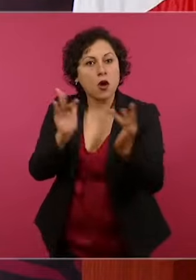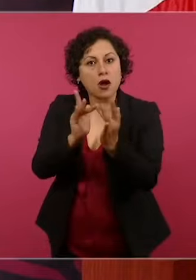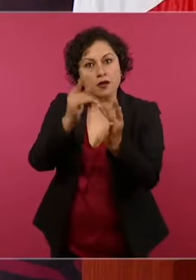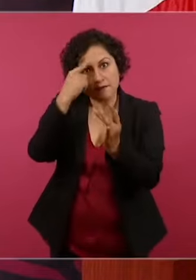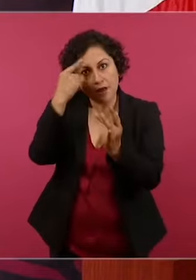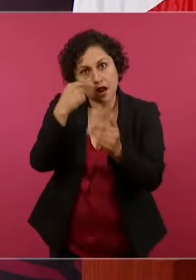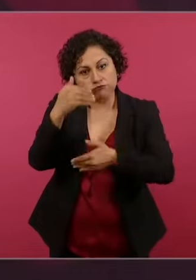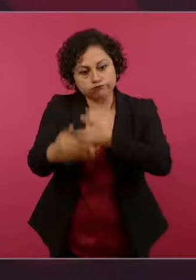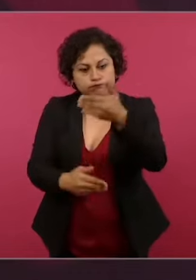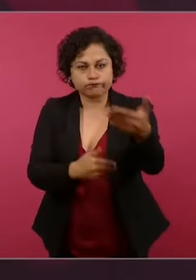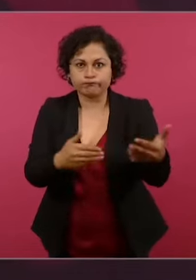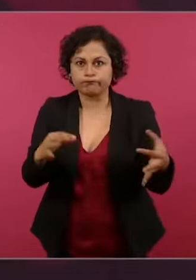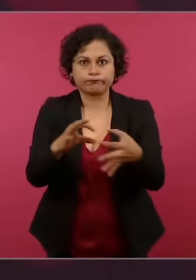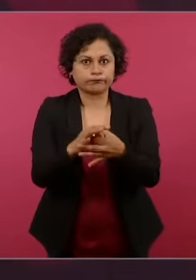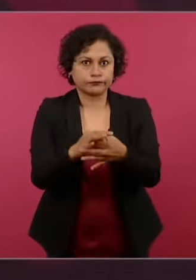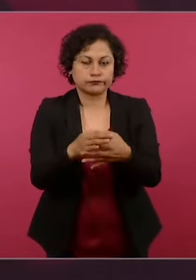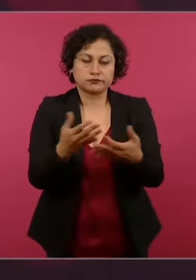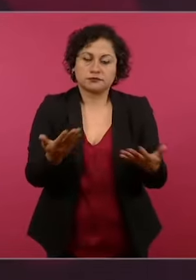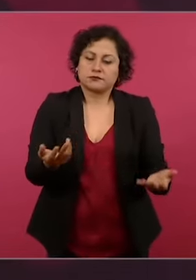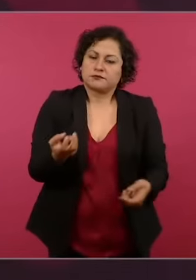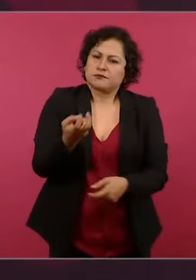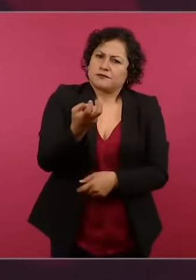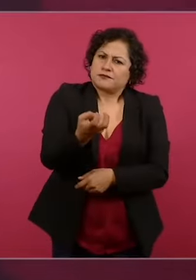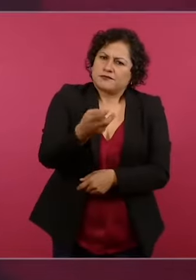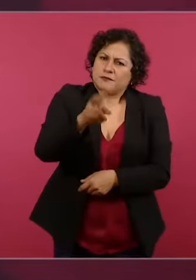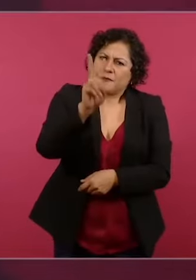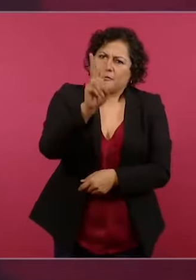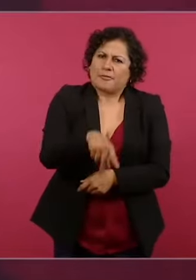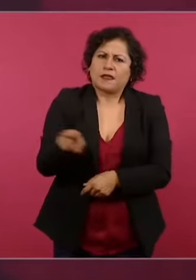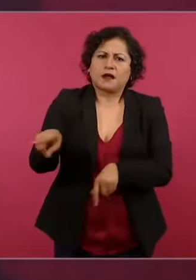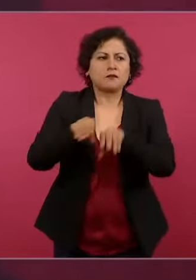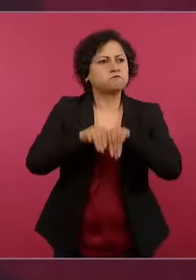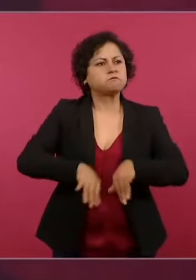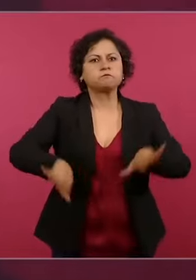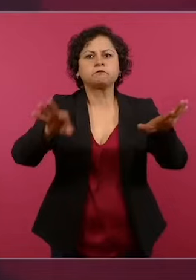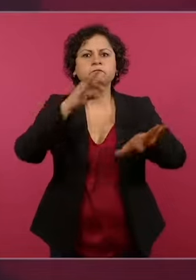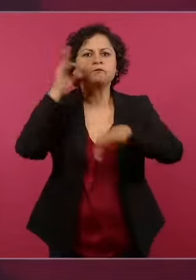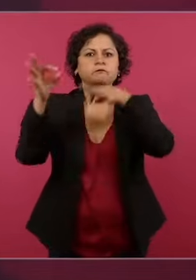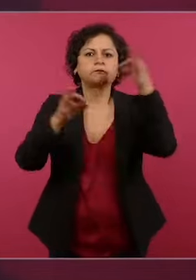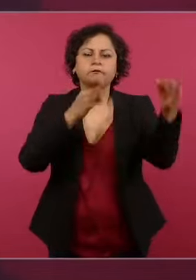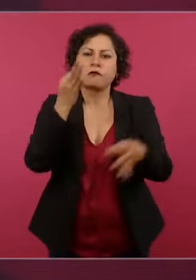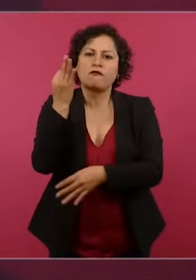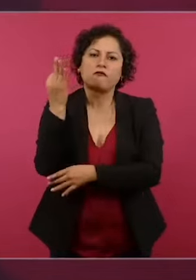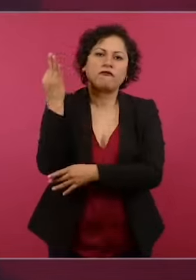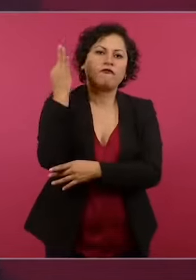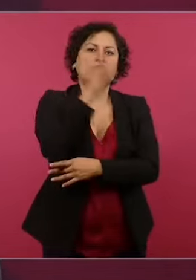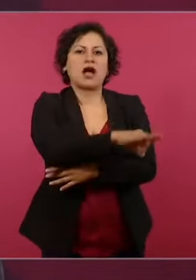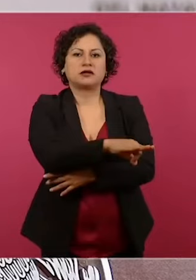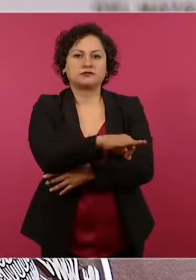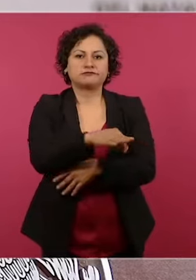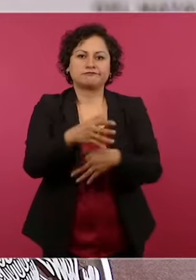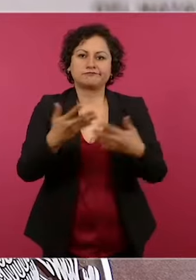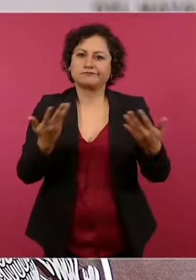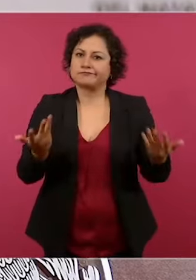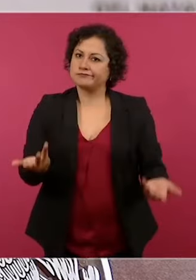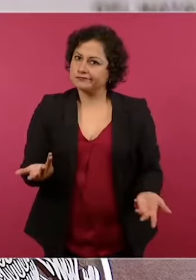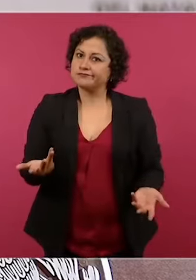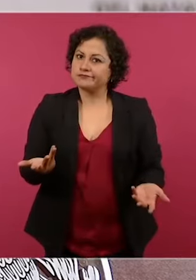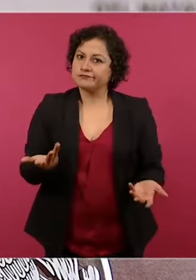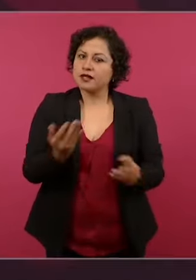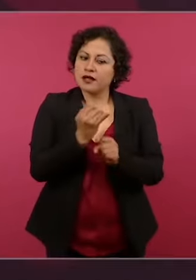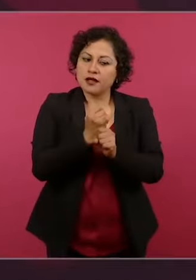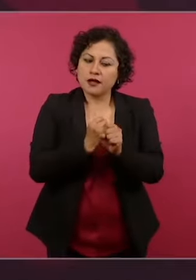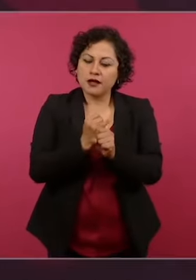un montaje lo que vimos y podría decir ya después de lo que sucedió, un